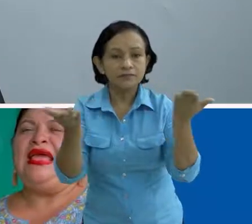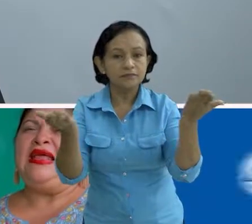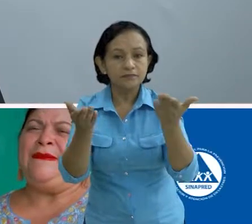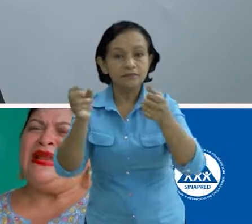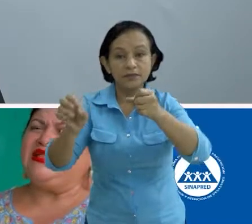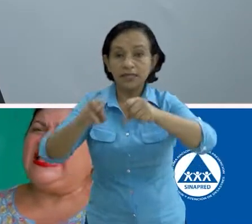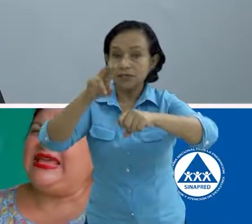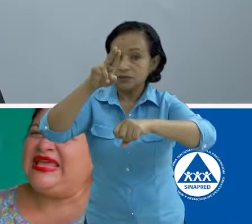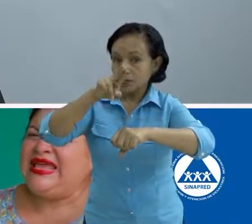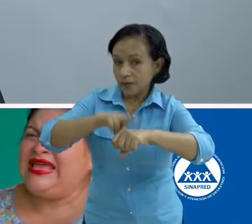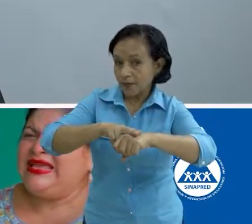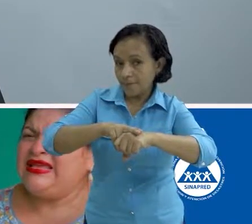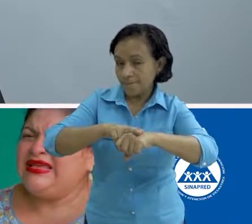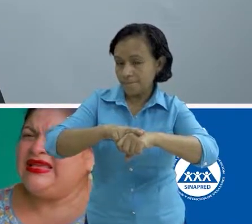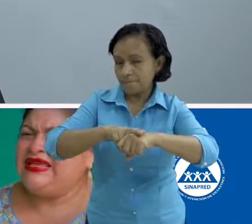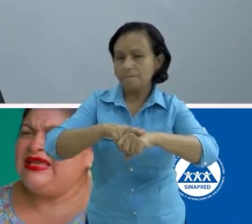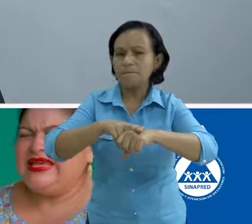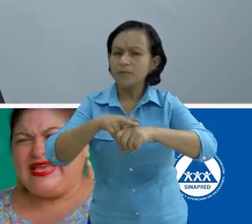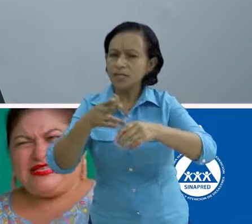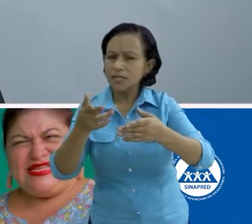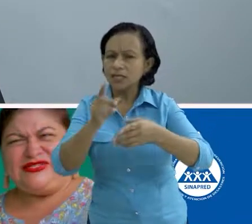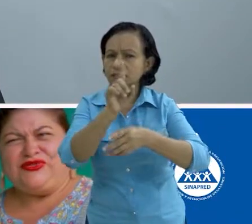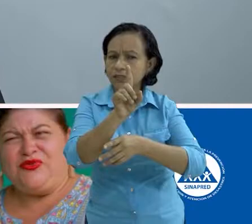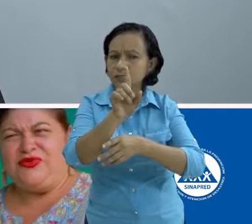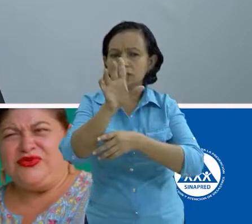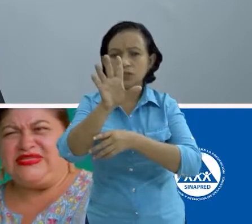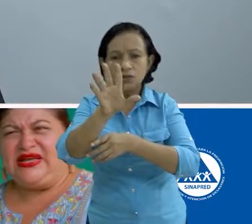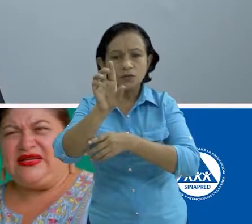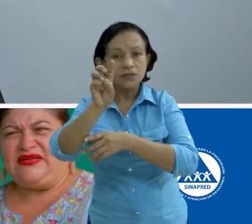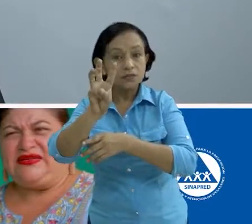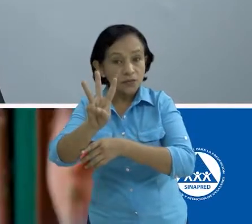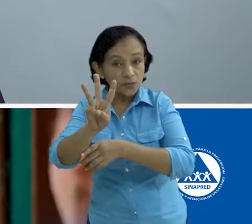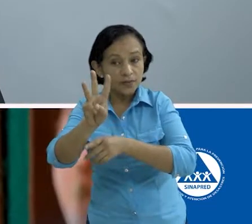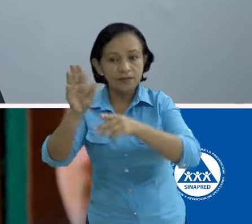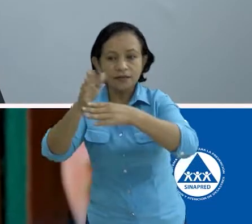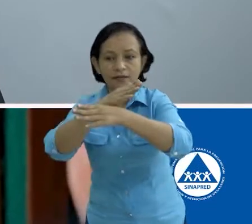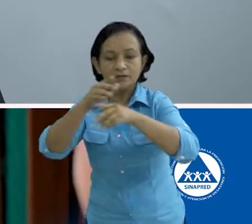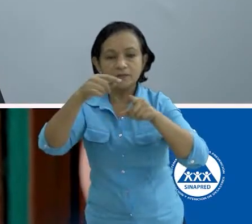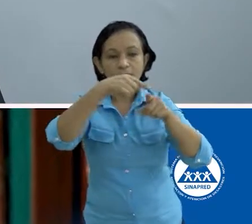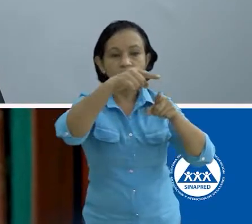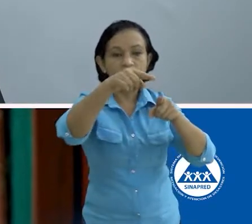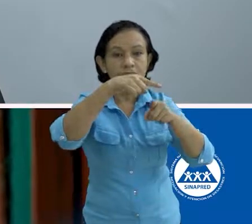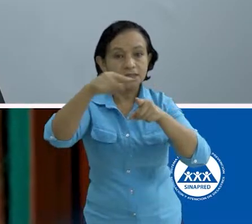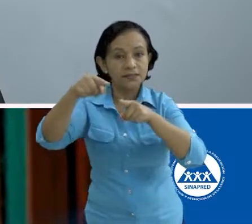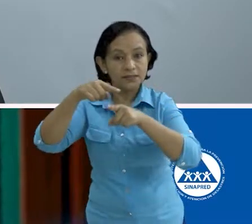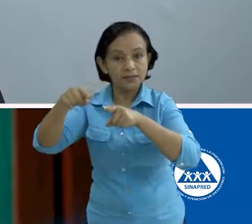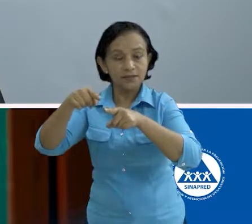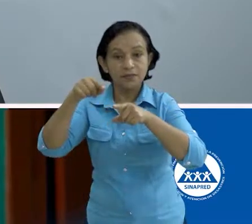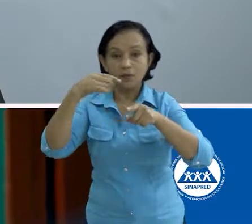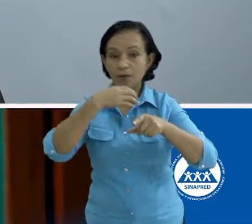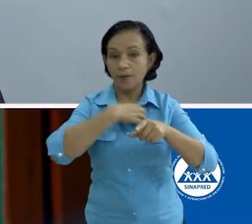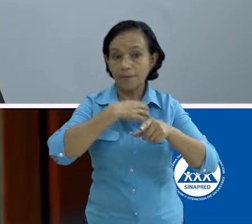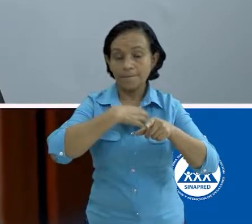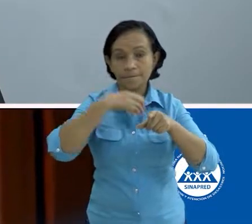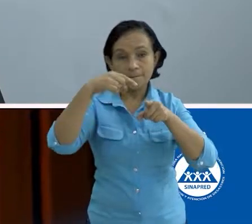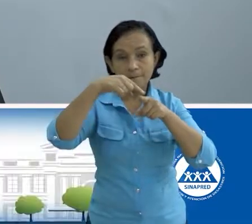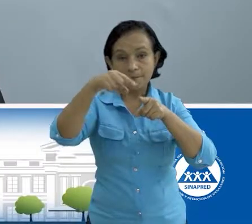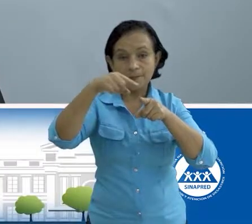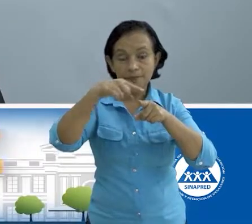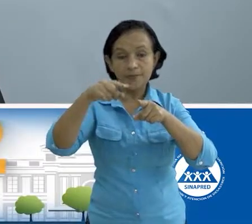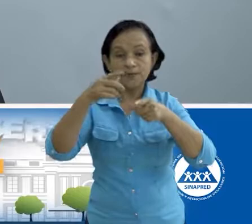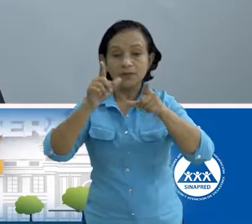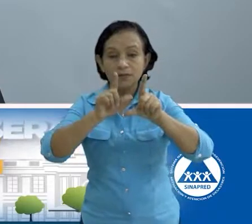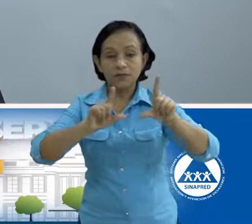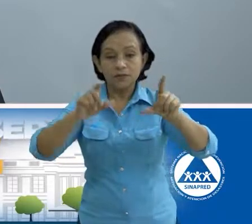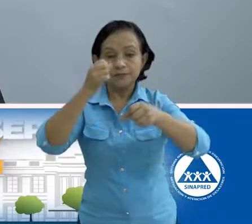nacional tenemos 153 municipios, los cuales dentro de los centros de